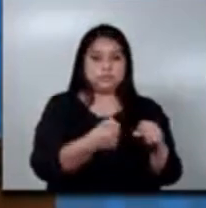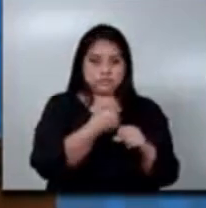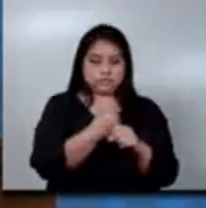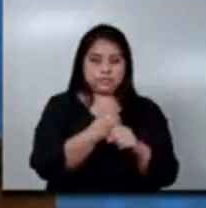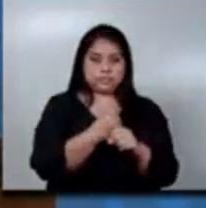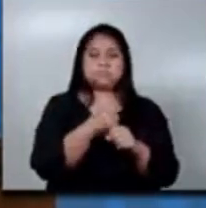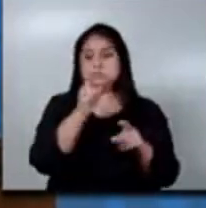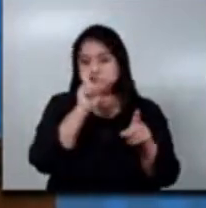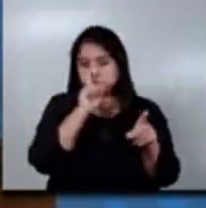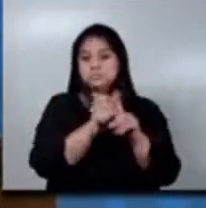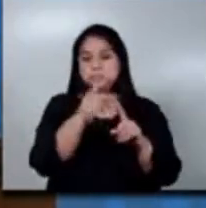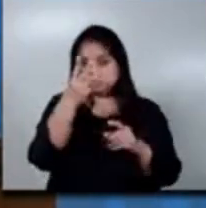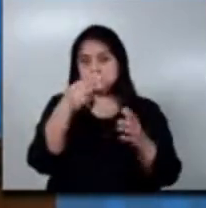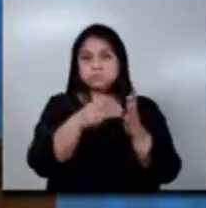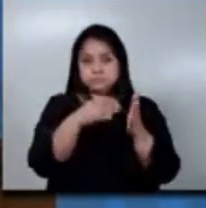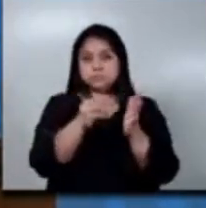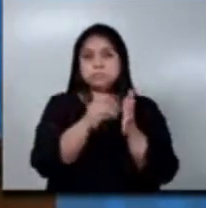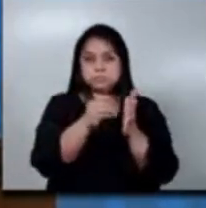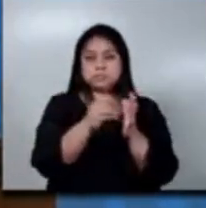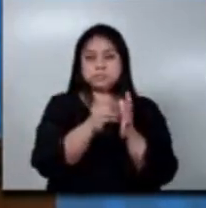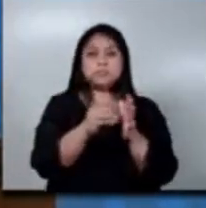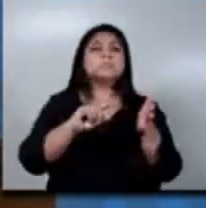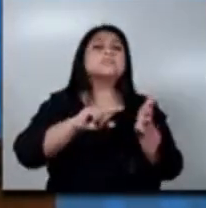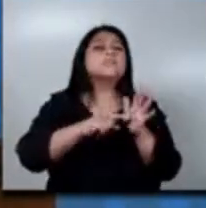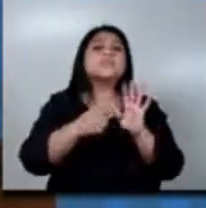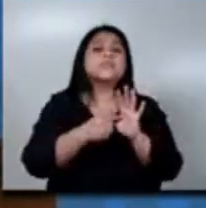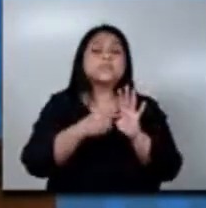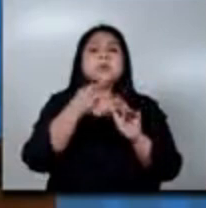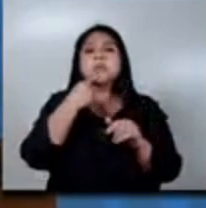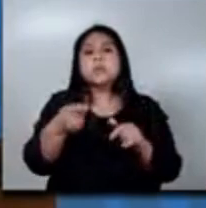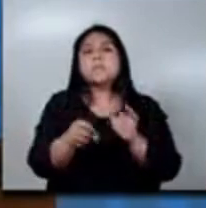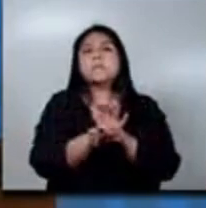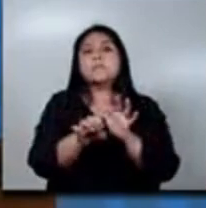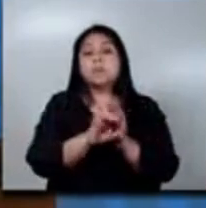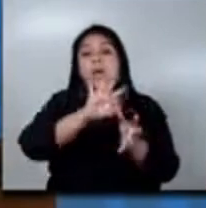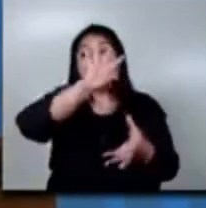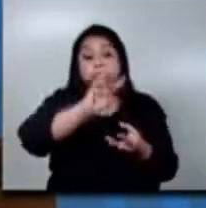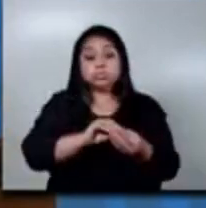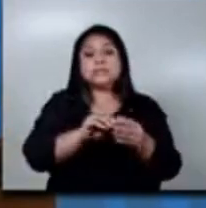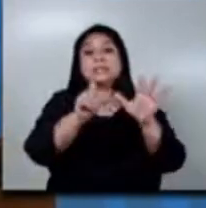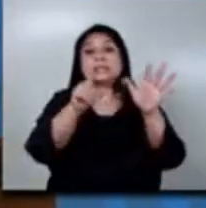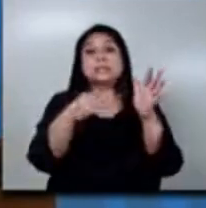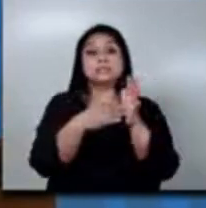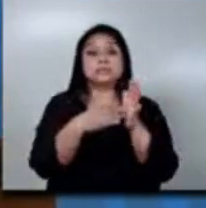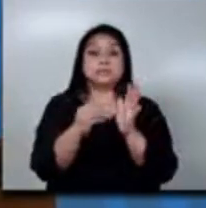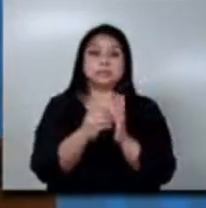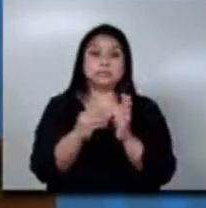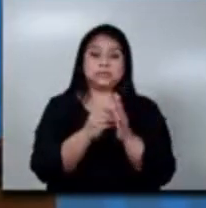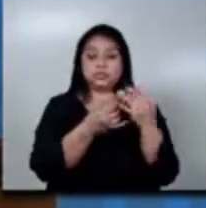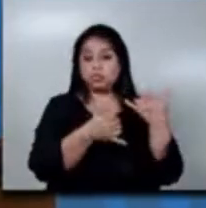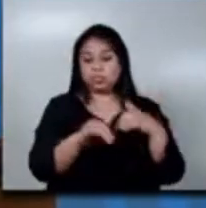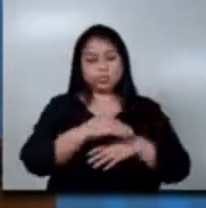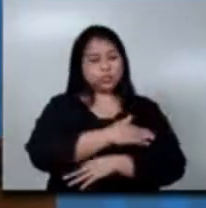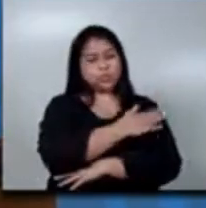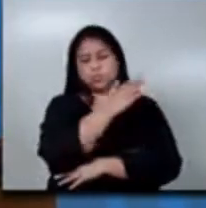otros 3.000 quetzales. Es decir, que un agricultor podría estar cubierto hasta por 6.000 quetzales durante todo el